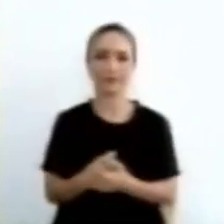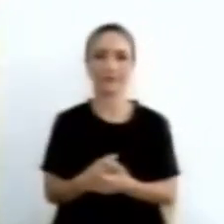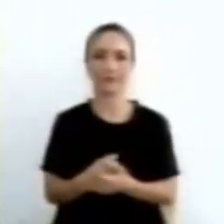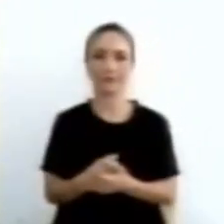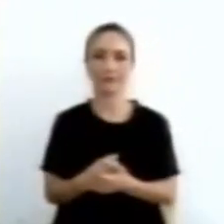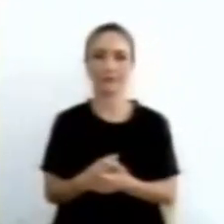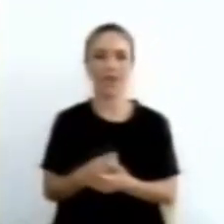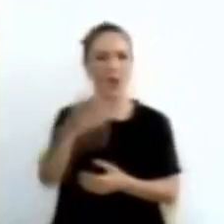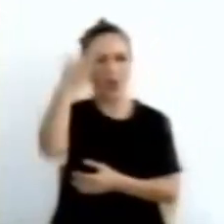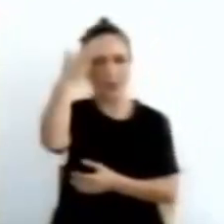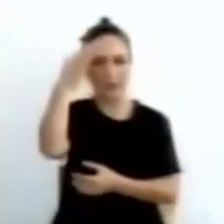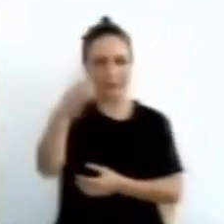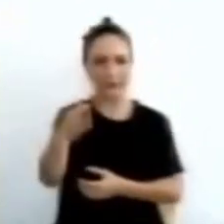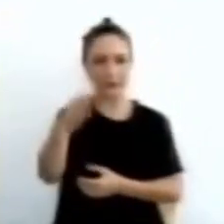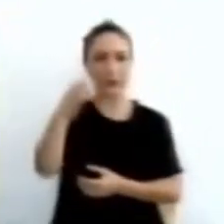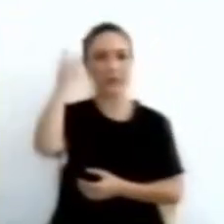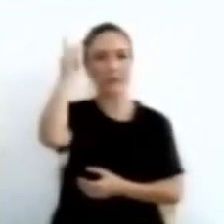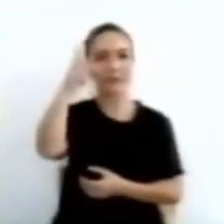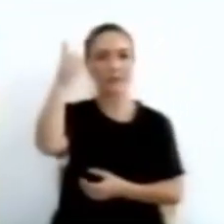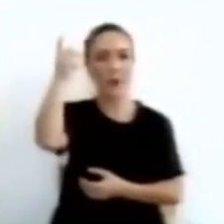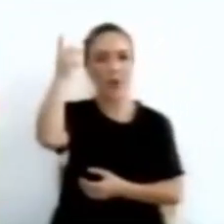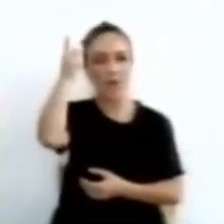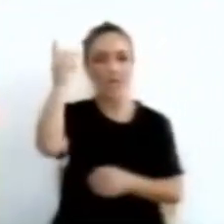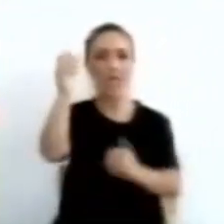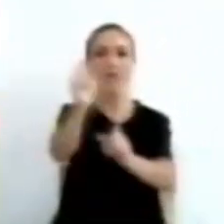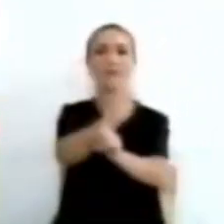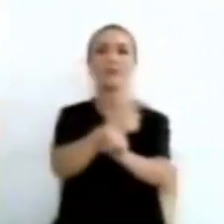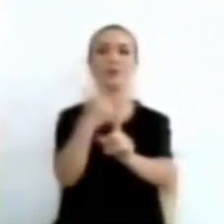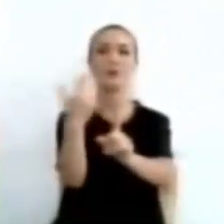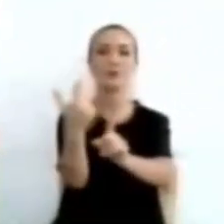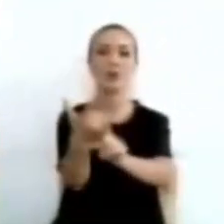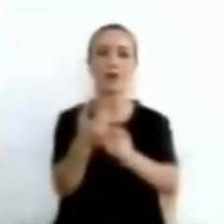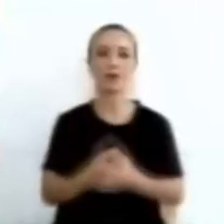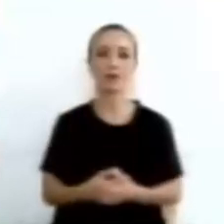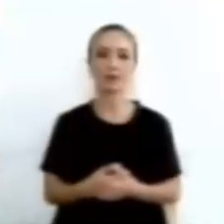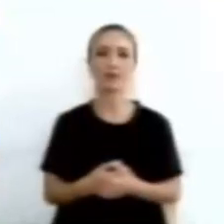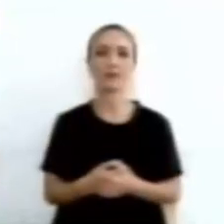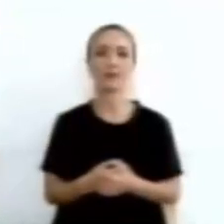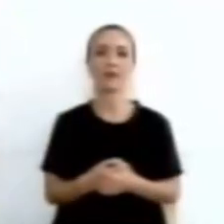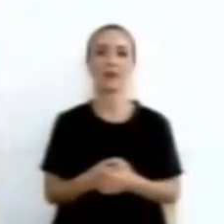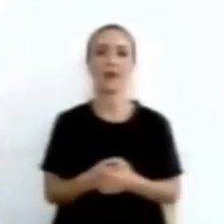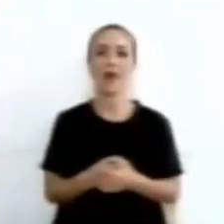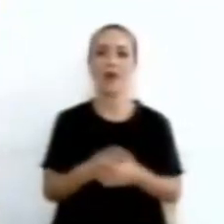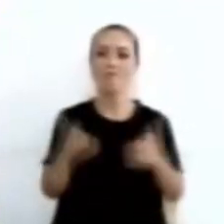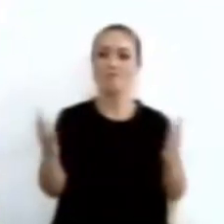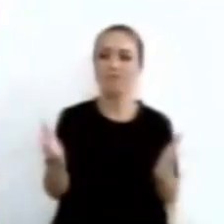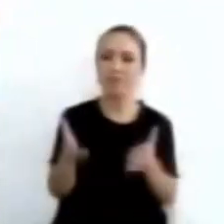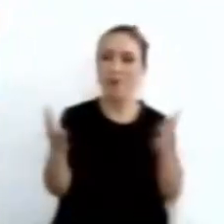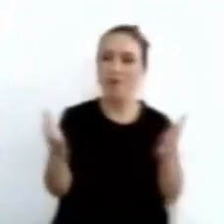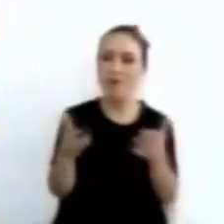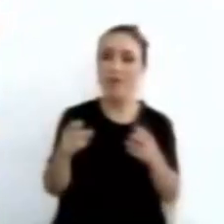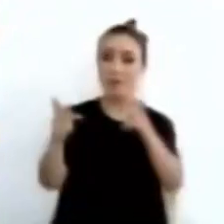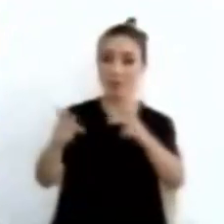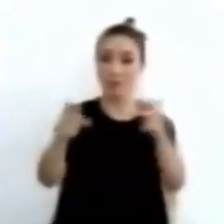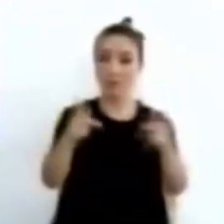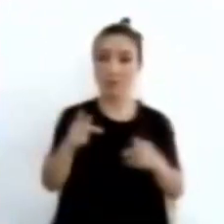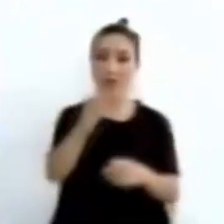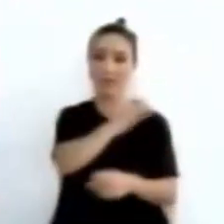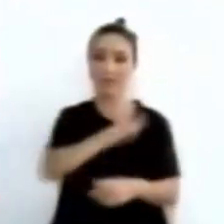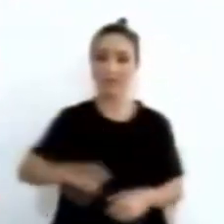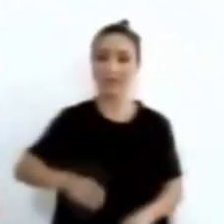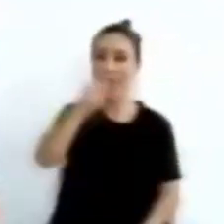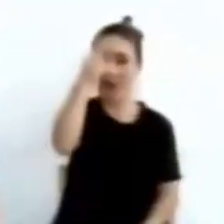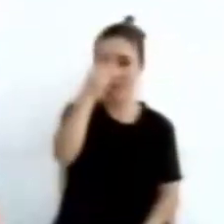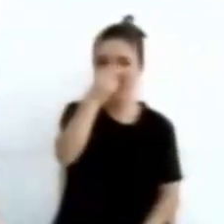decisiones políticas y sociales movidas por cristianos católicos